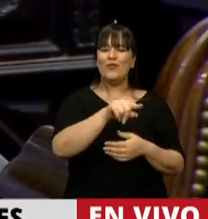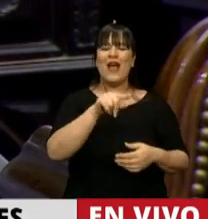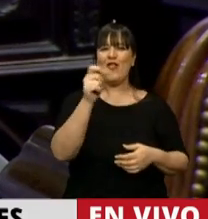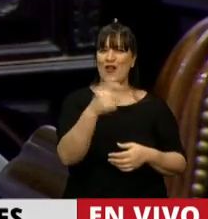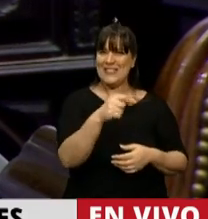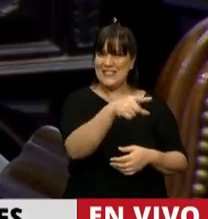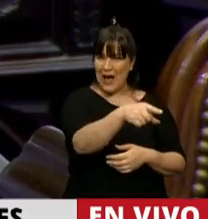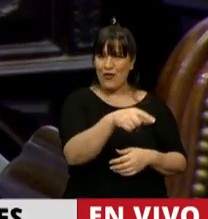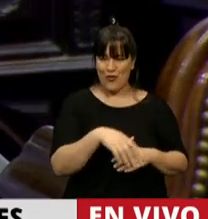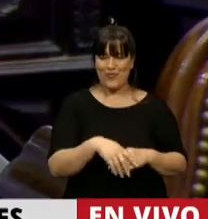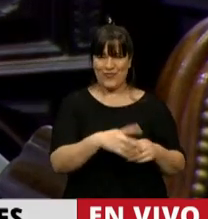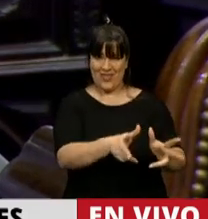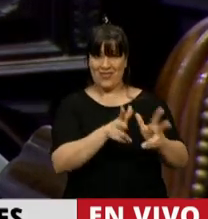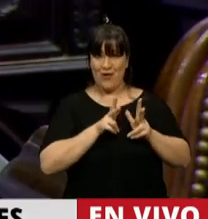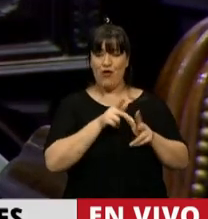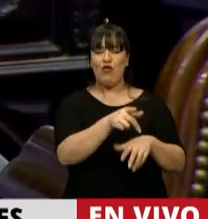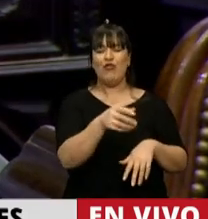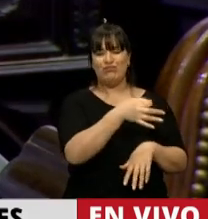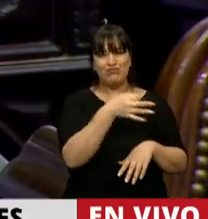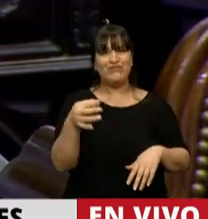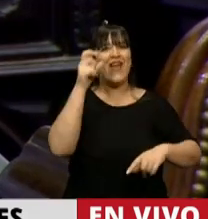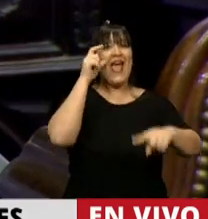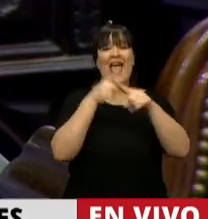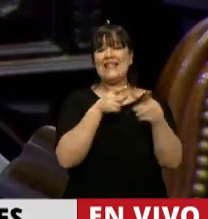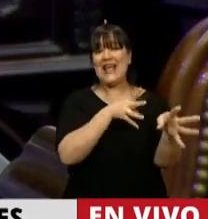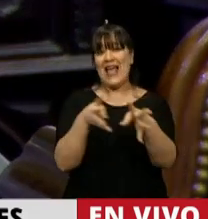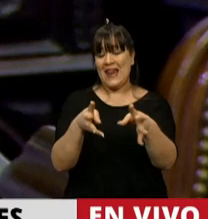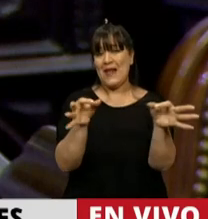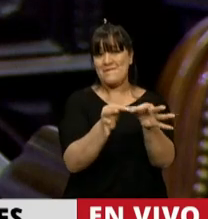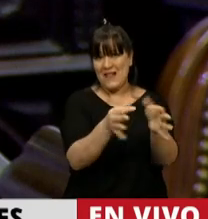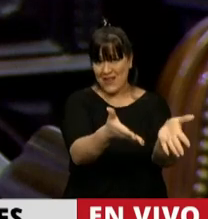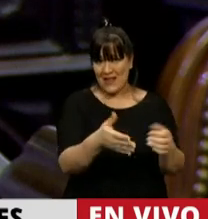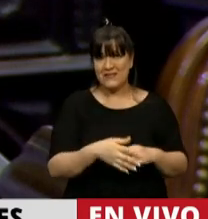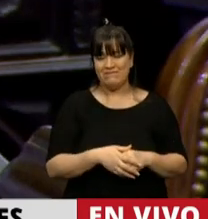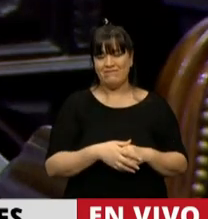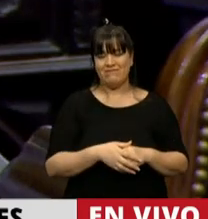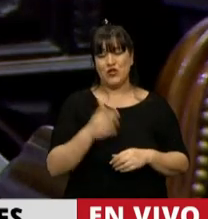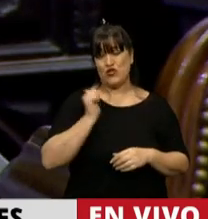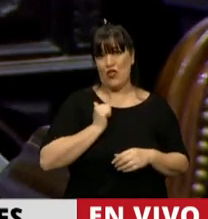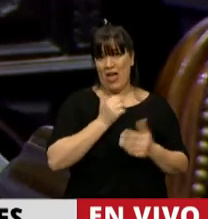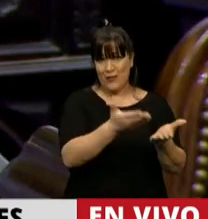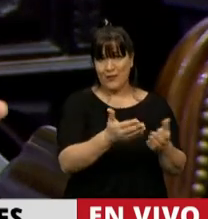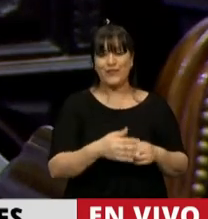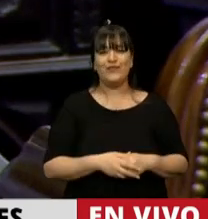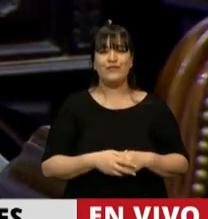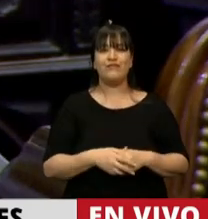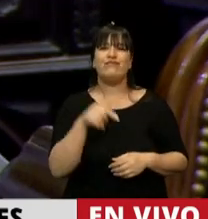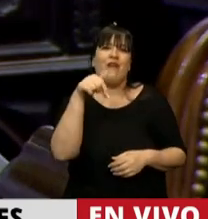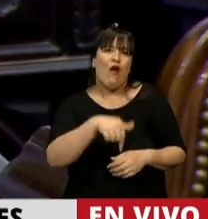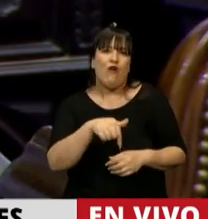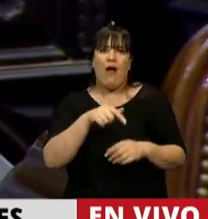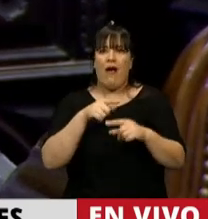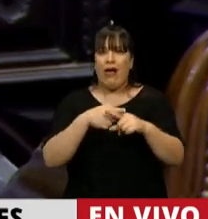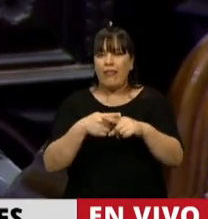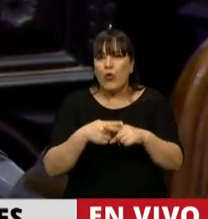Chaco, del Frente de Todos, excombatiente de Malvinas, con respecto a tener que discutir